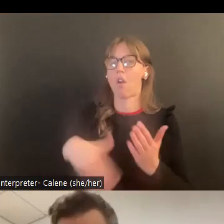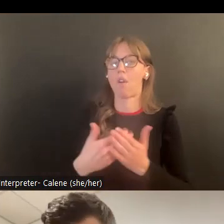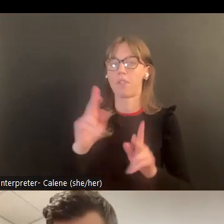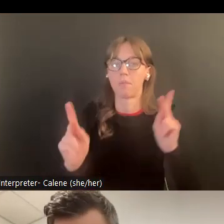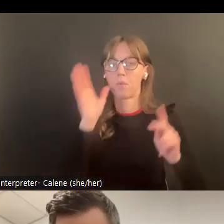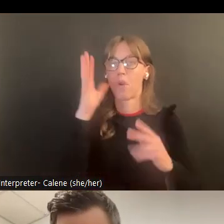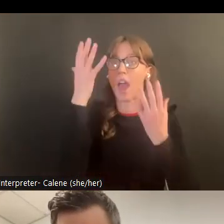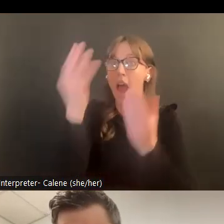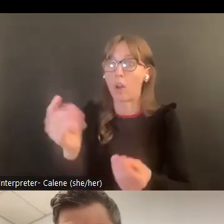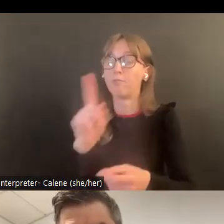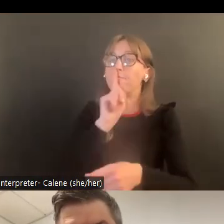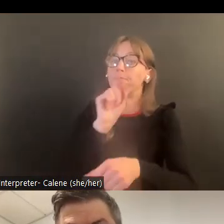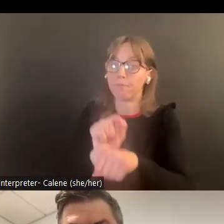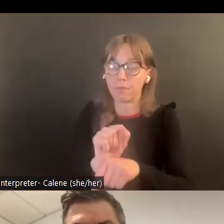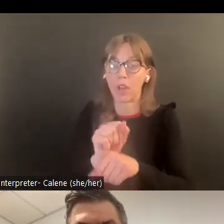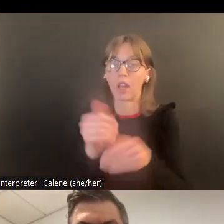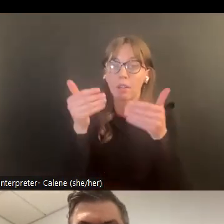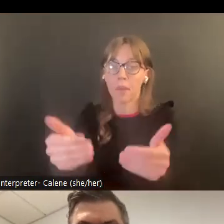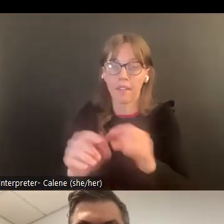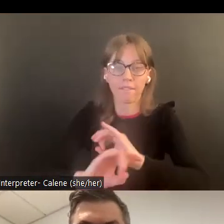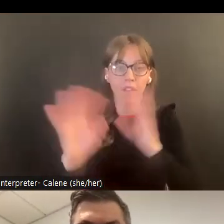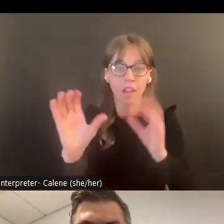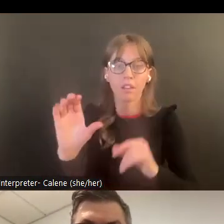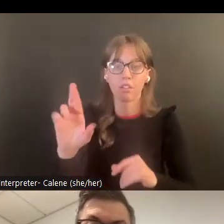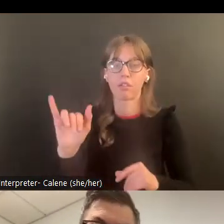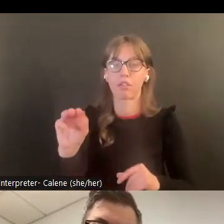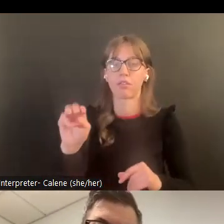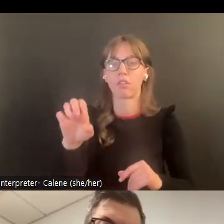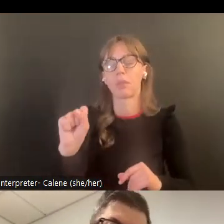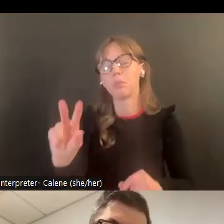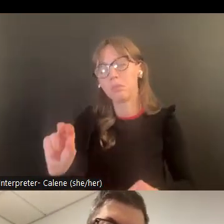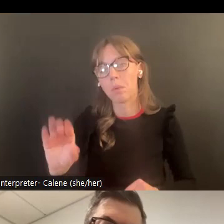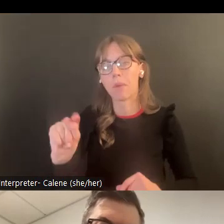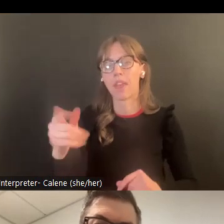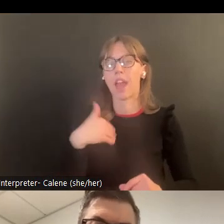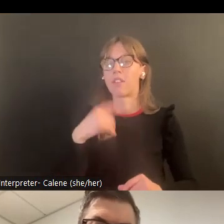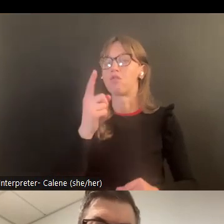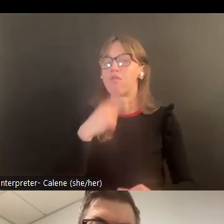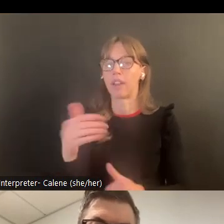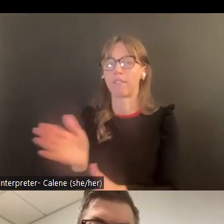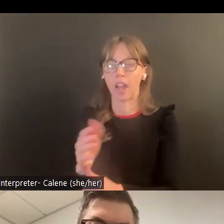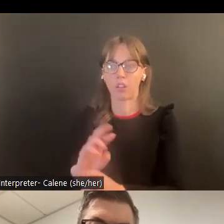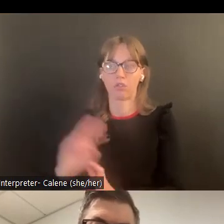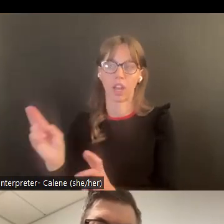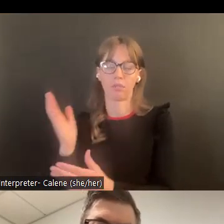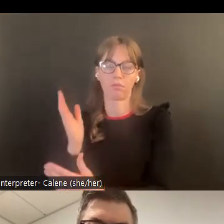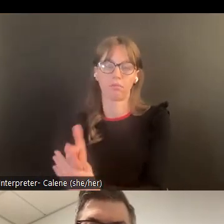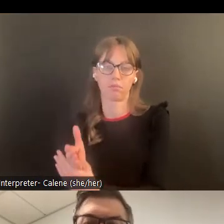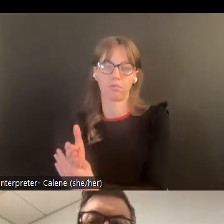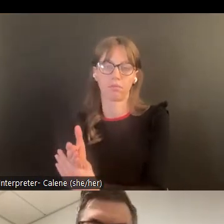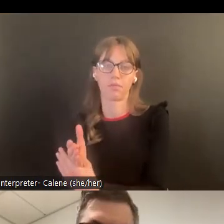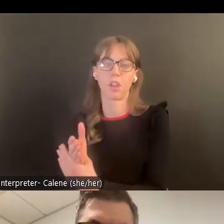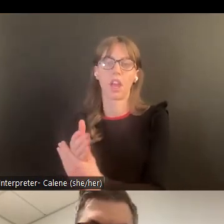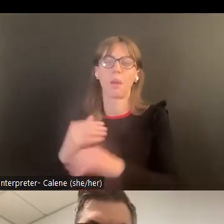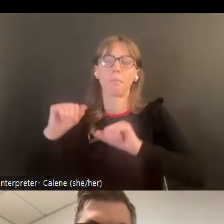ingresando mucho de lo que es el asesoramiento inicial no quiere decir que todos van a participar a fin y a cabo pero tienen sus banderas